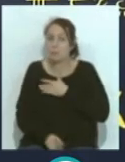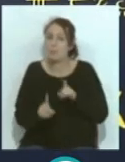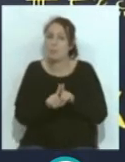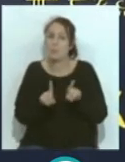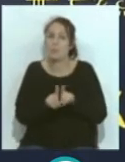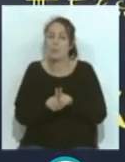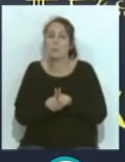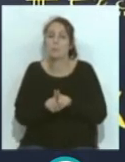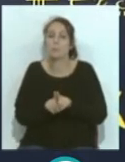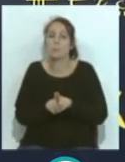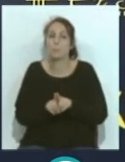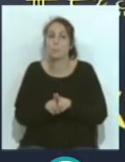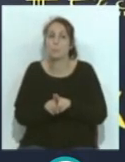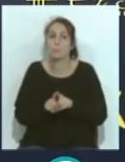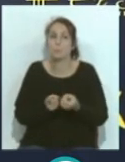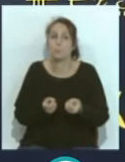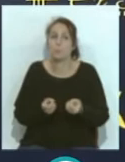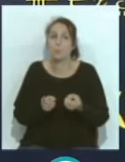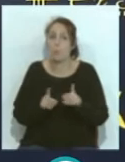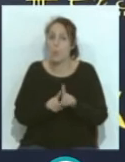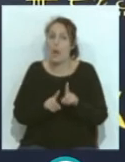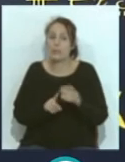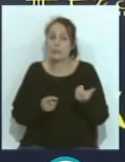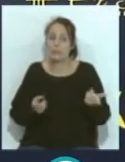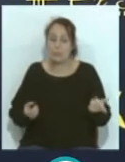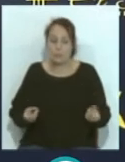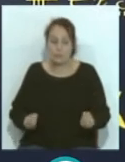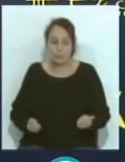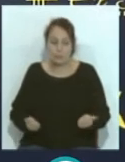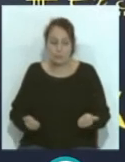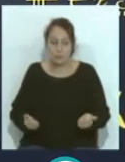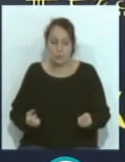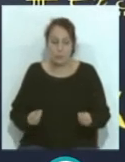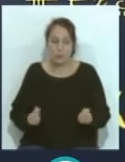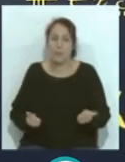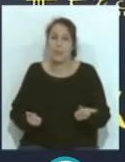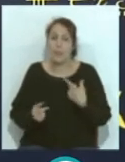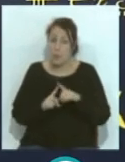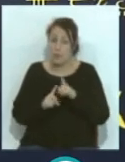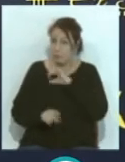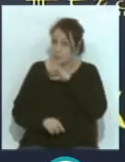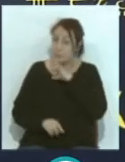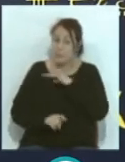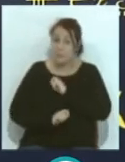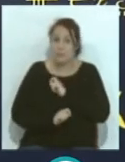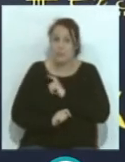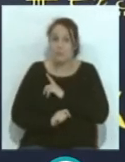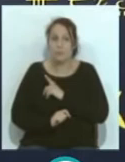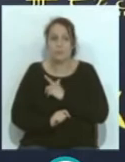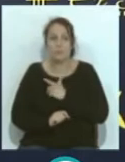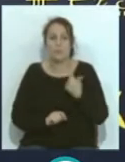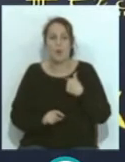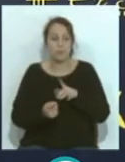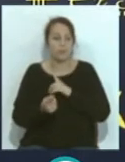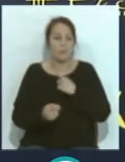un acto de estar contento. Que nada de lo que me